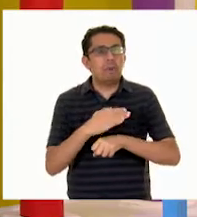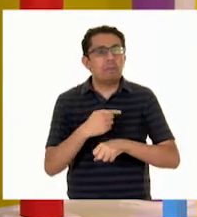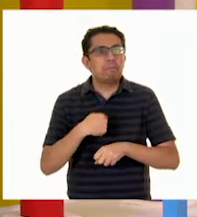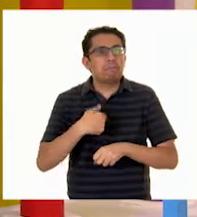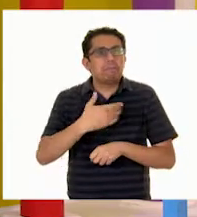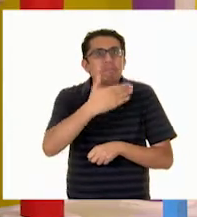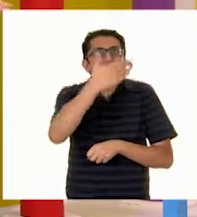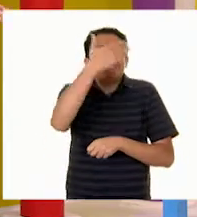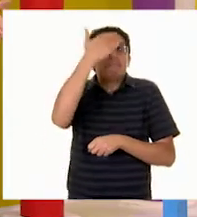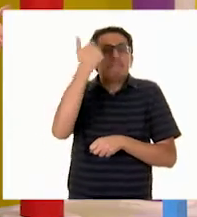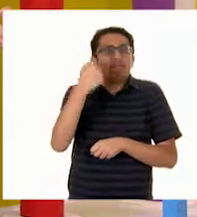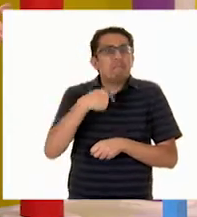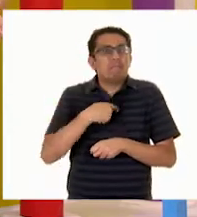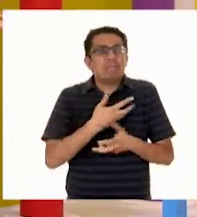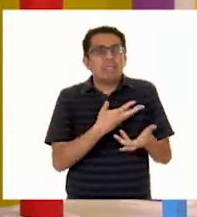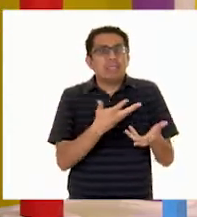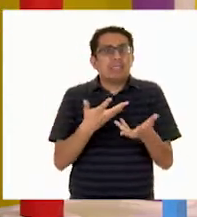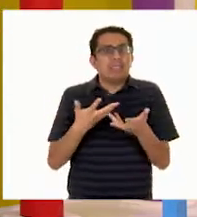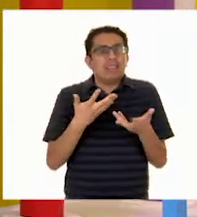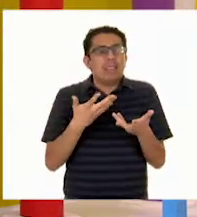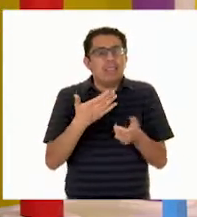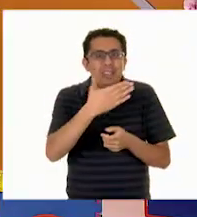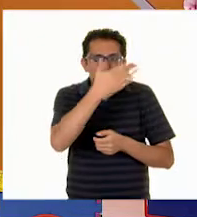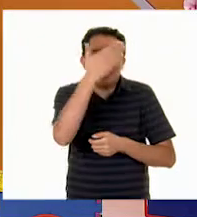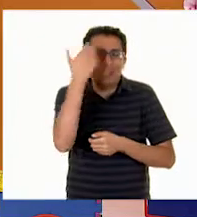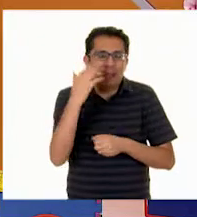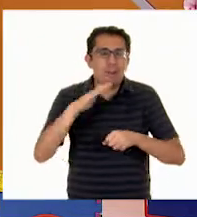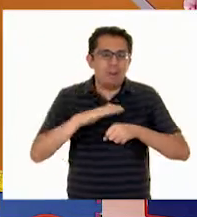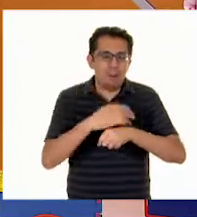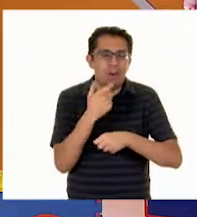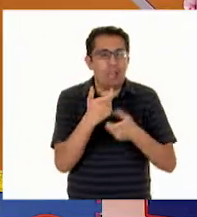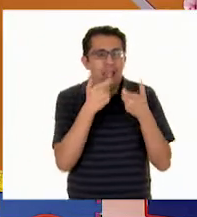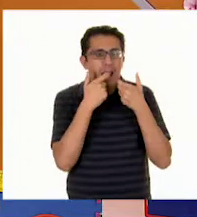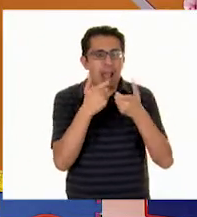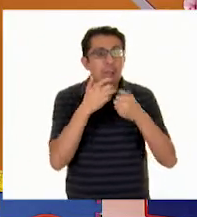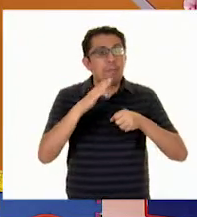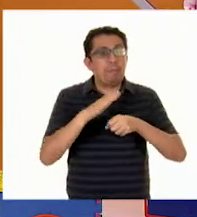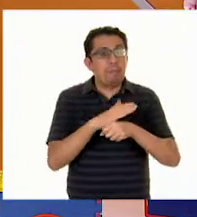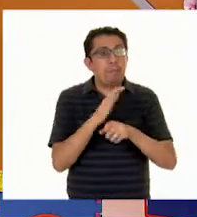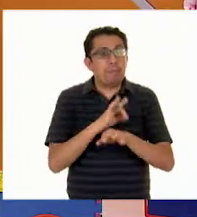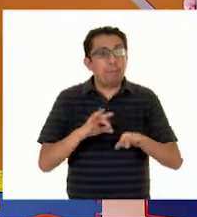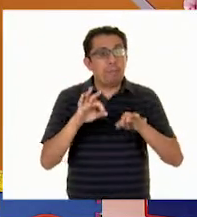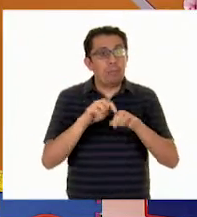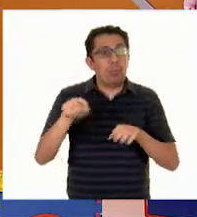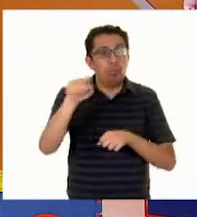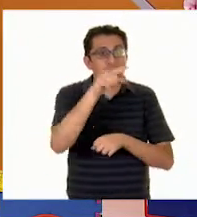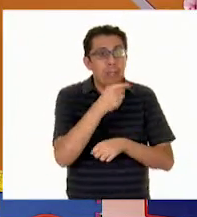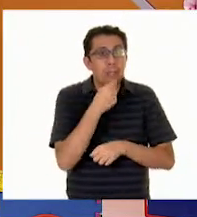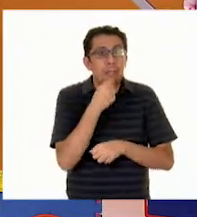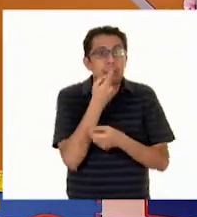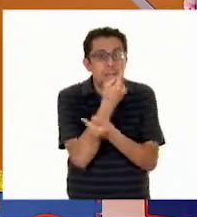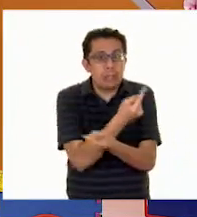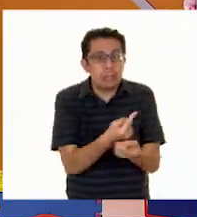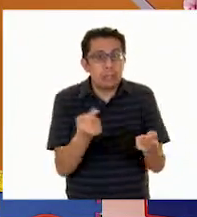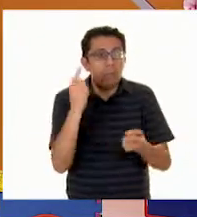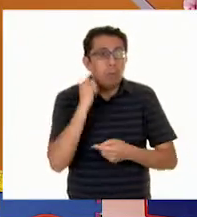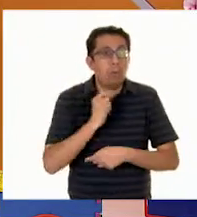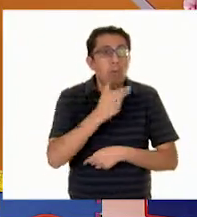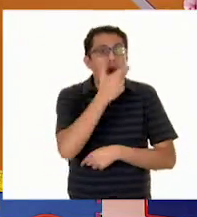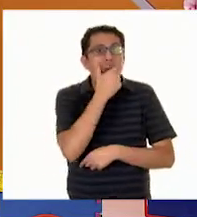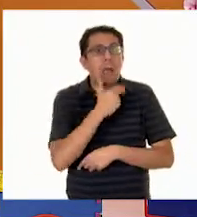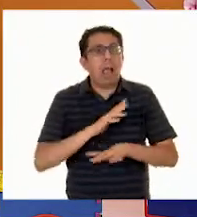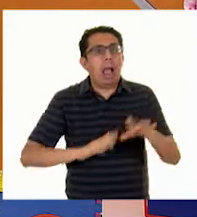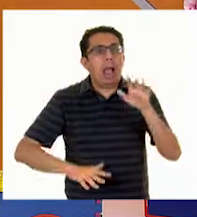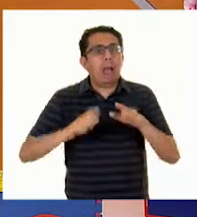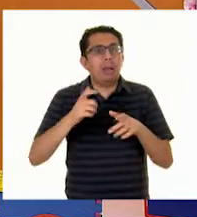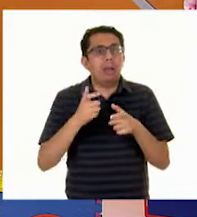no sabemos cómo resolverlo Exacto Entonces es muy importante que también Las niñas y niños sepan que no siempre Quizá la risa